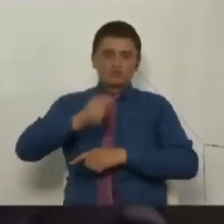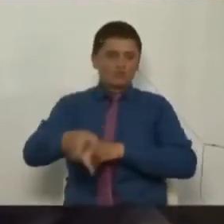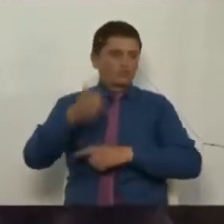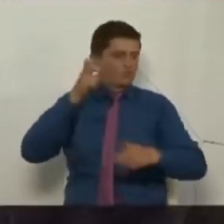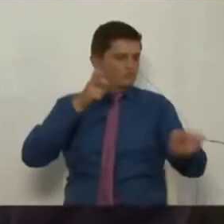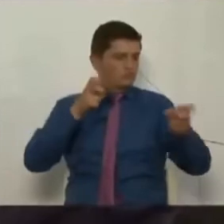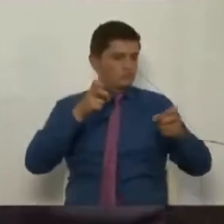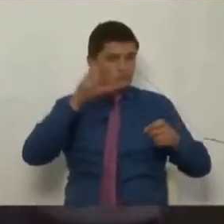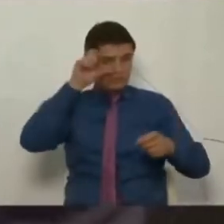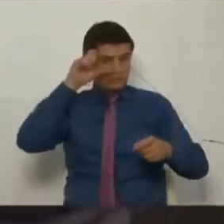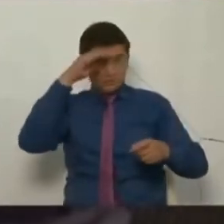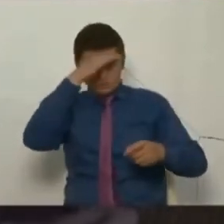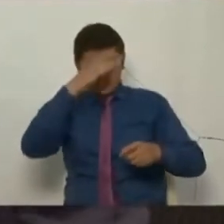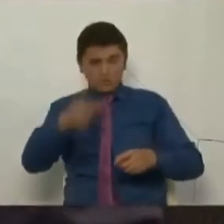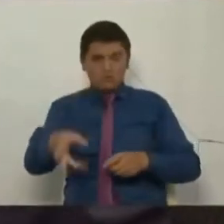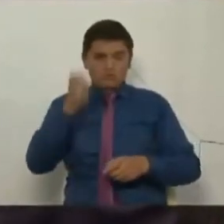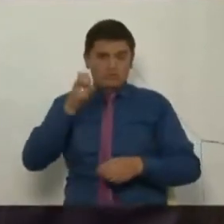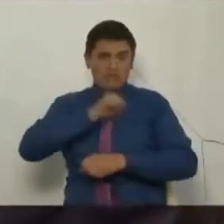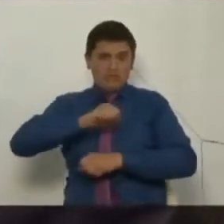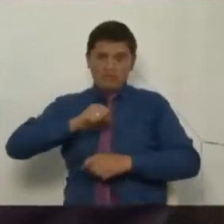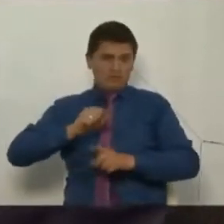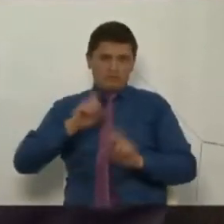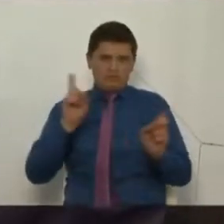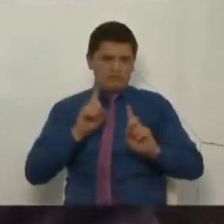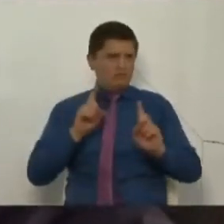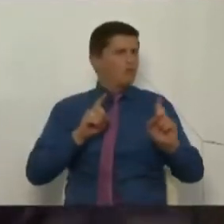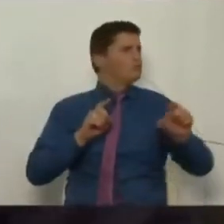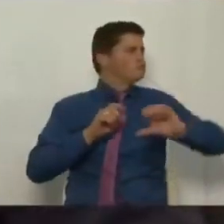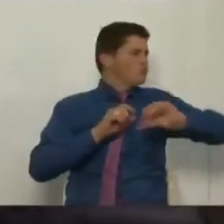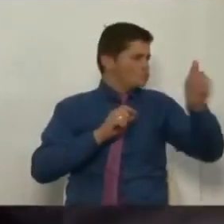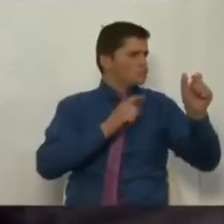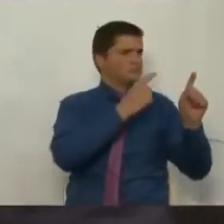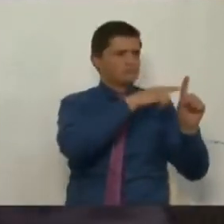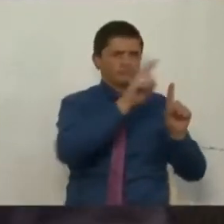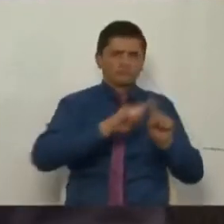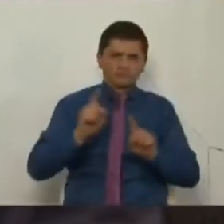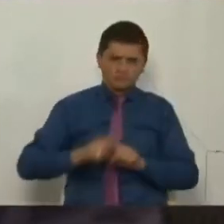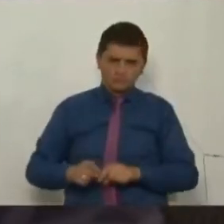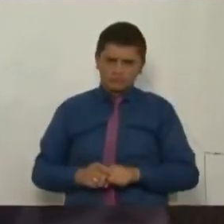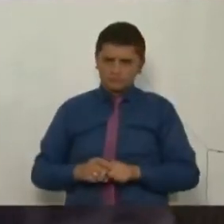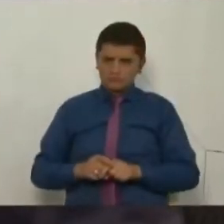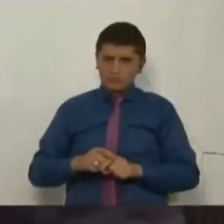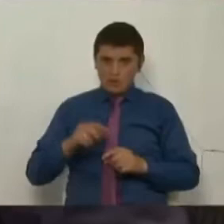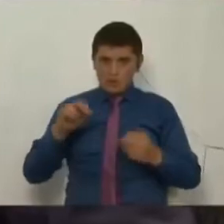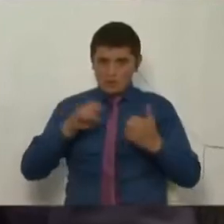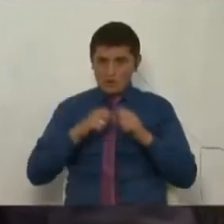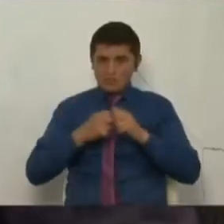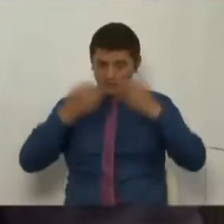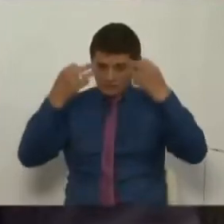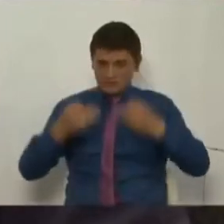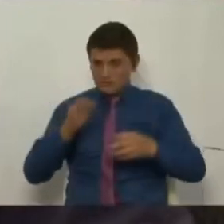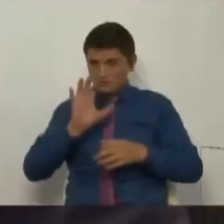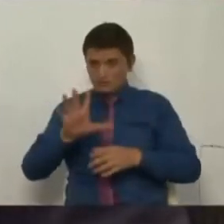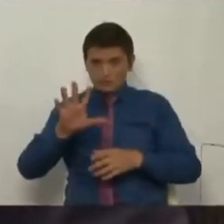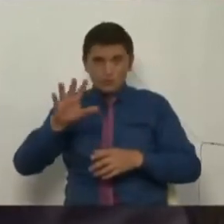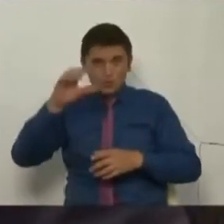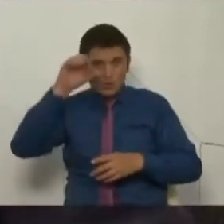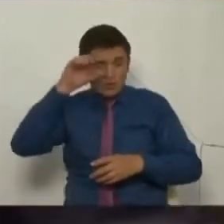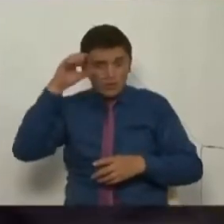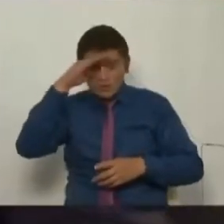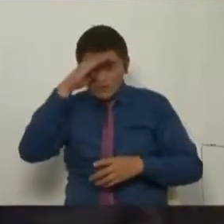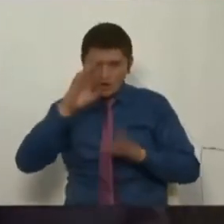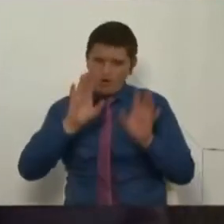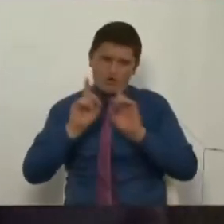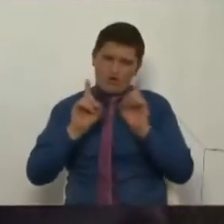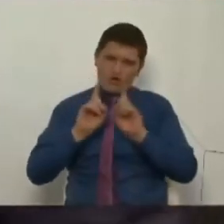todos, no sólo a Gustavo Petro, a todos. Porque el problema no es de Petro, el problema es de una concepción de